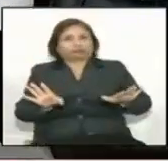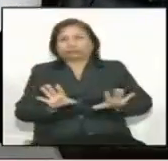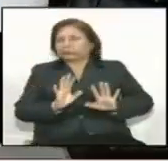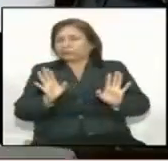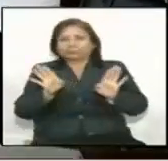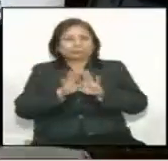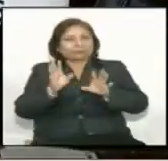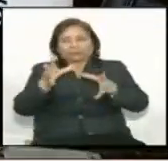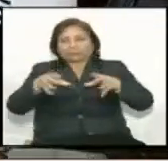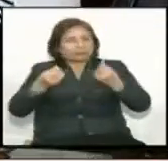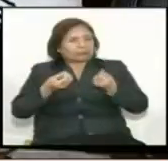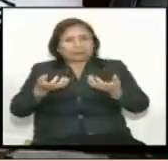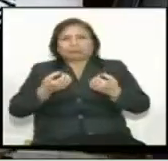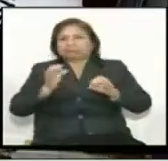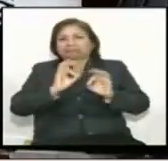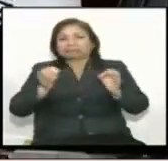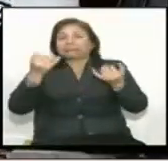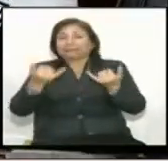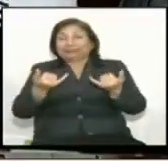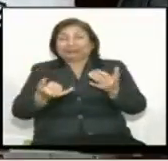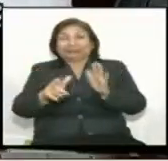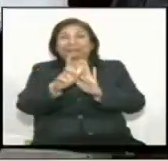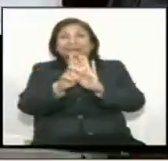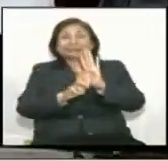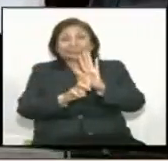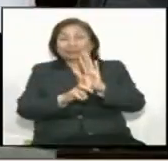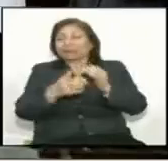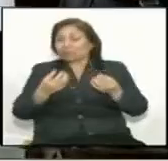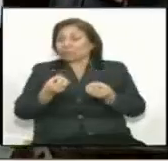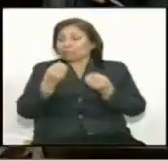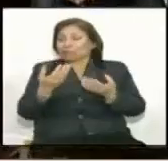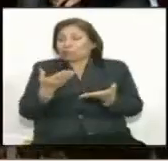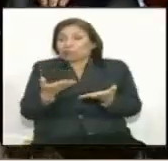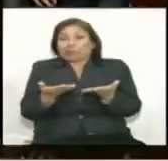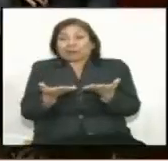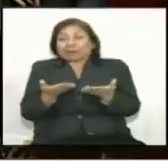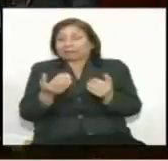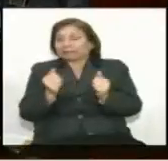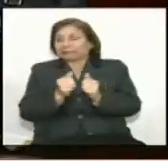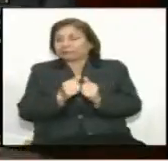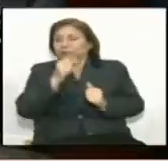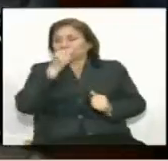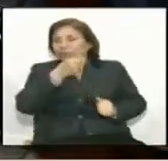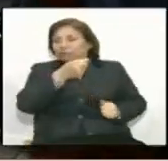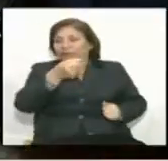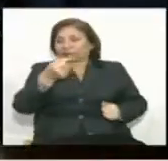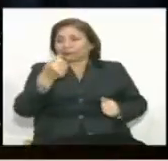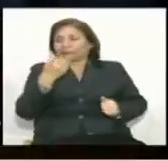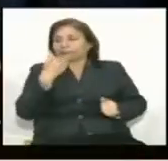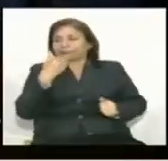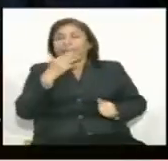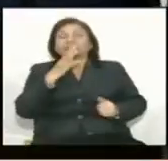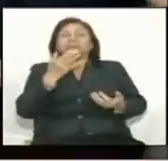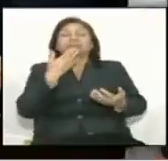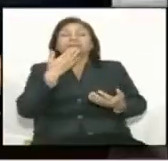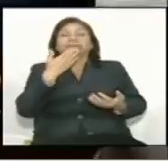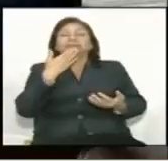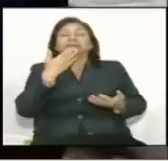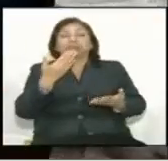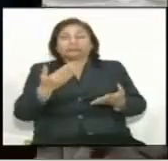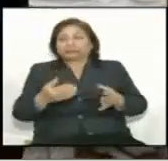cuenta con un amplio consenso. No todas las bancadas que nos apoyan están presentes porque saben que